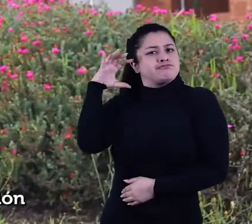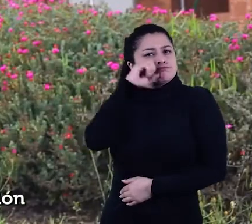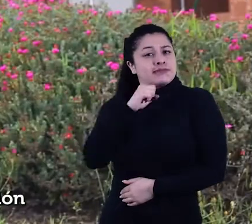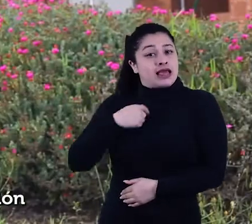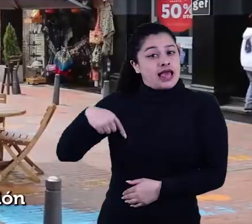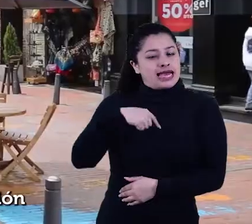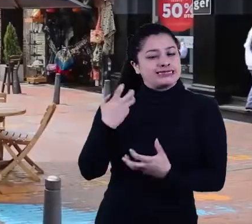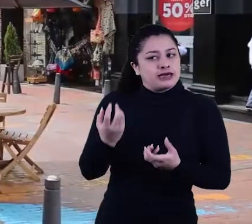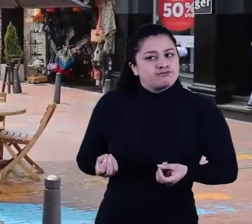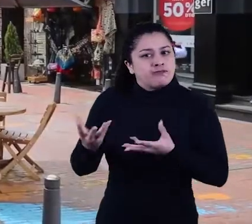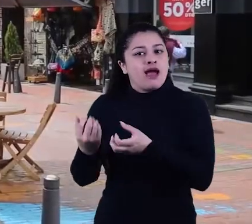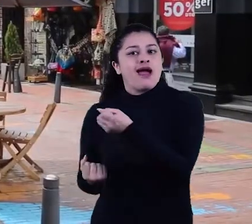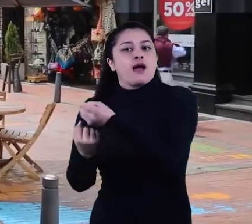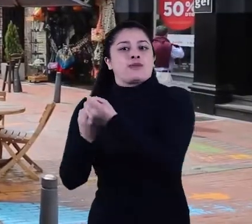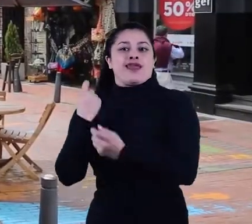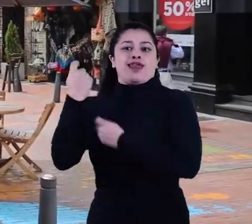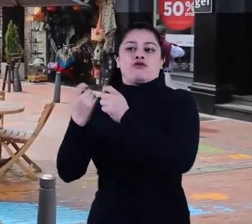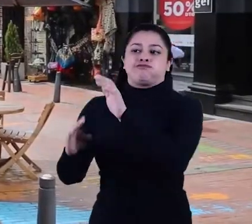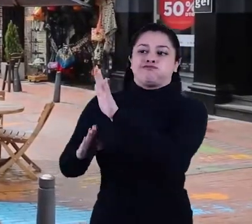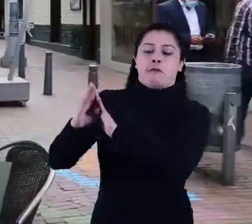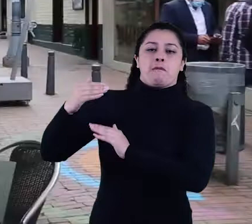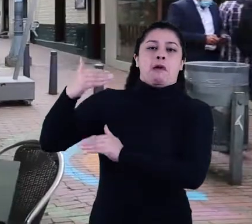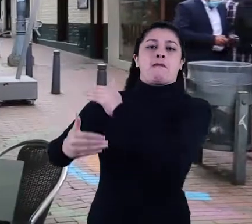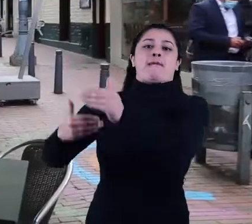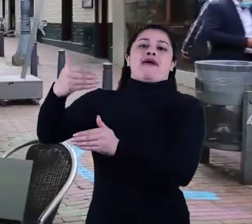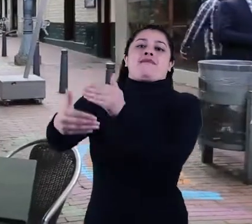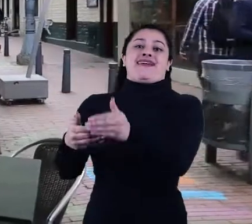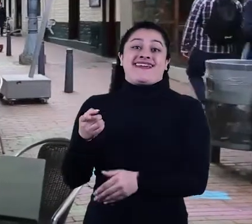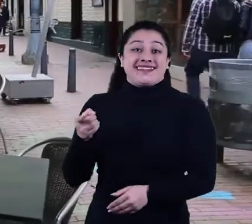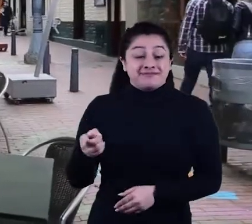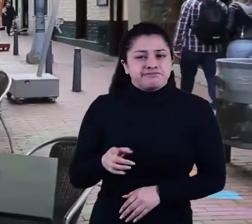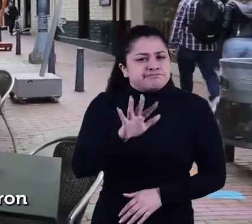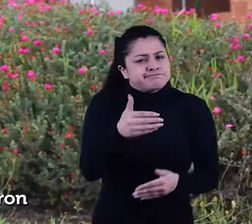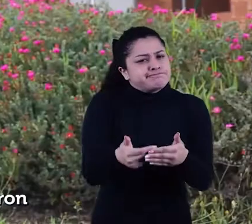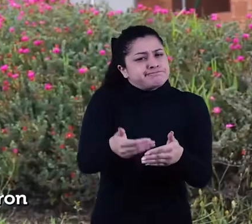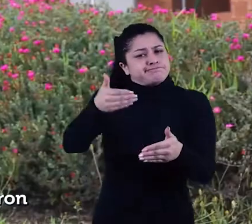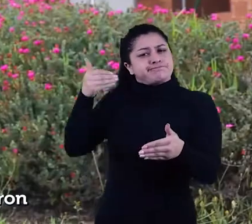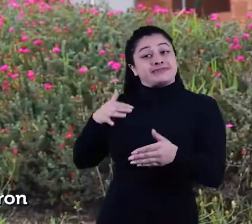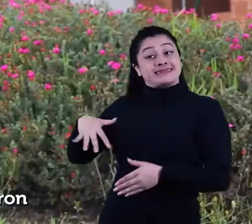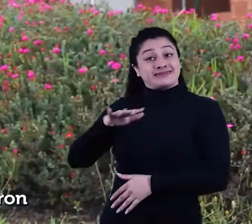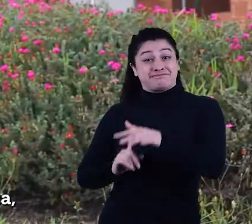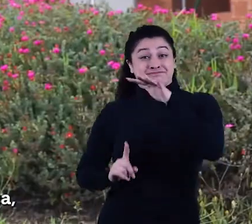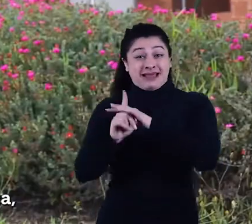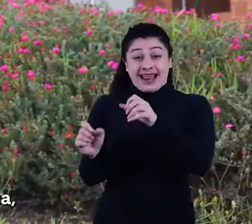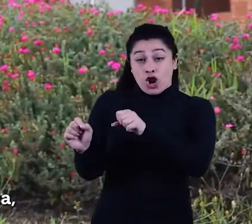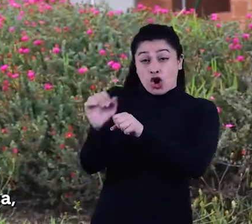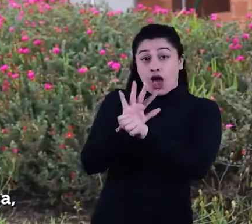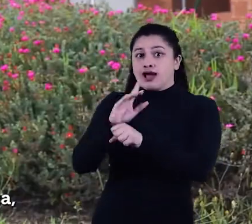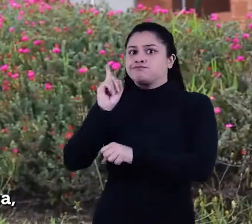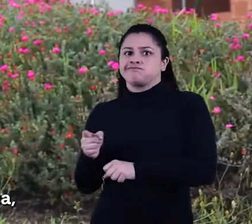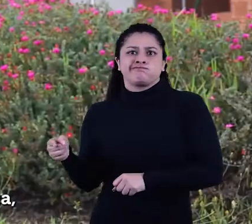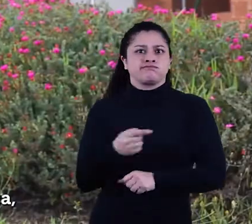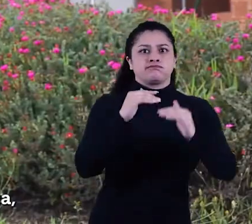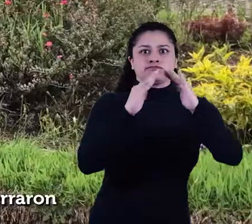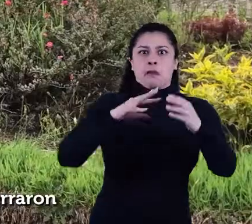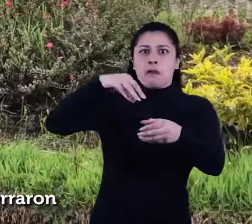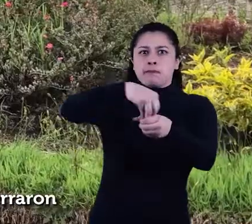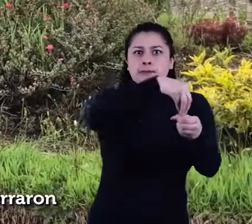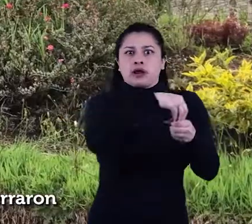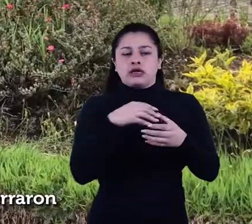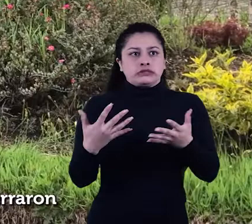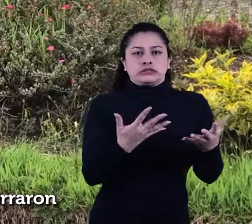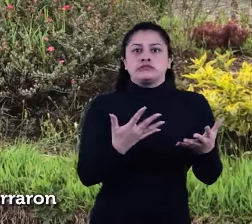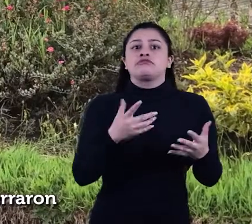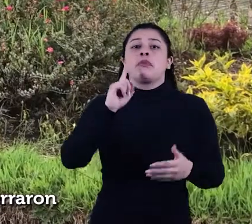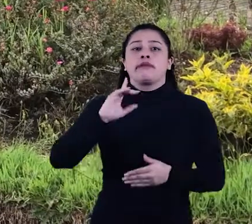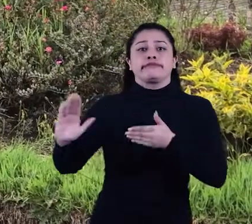apoyar la reactivación de ese sector. Recordamos un poco ese tiempo en el que nos dijeron vamos a tenernos que ir a la casa, pues